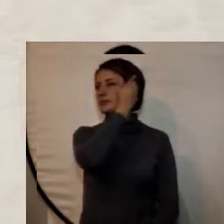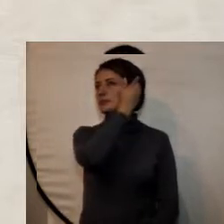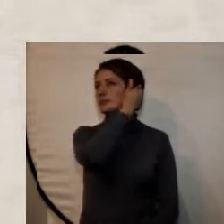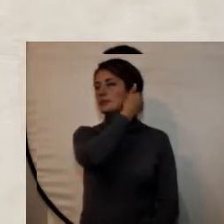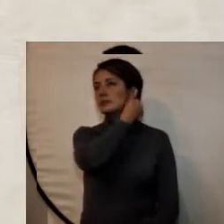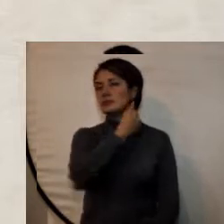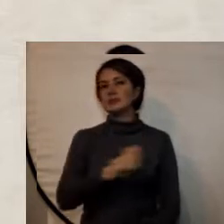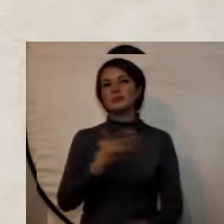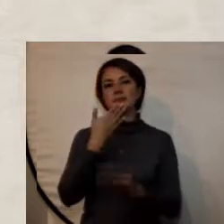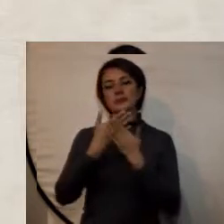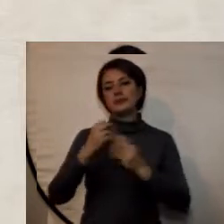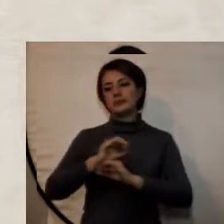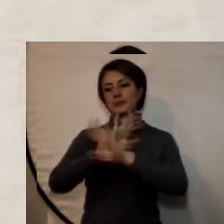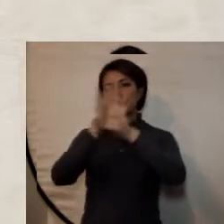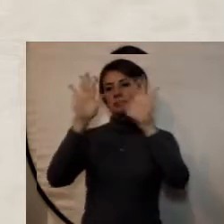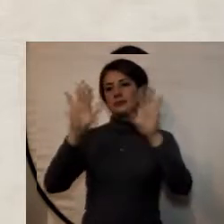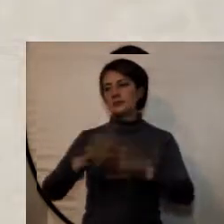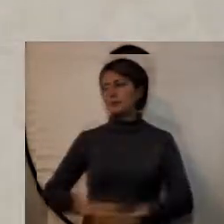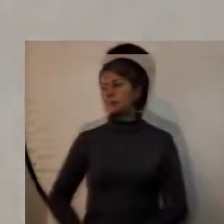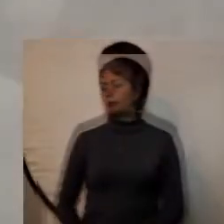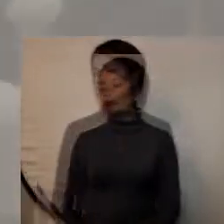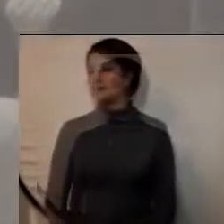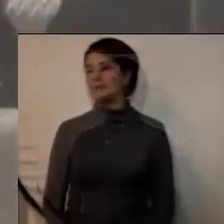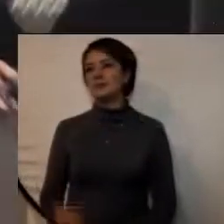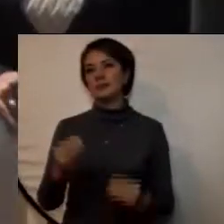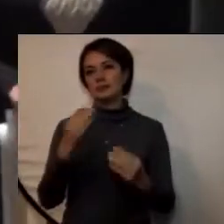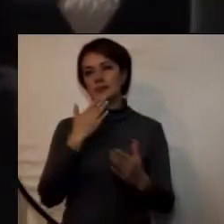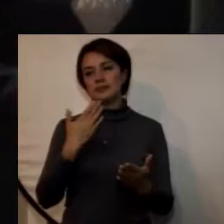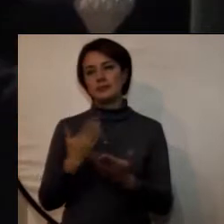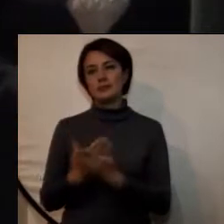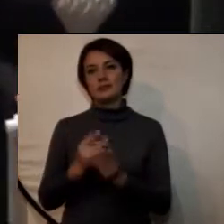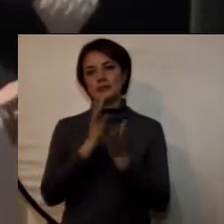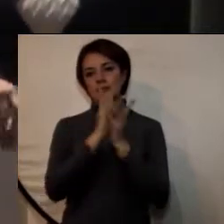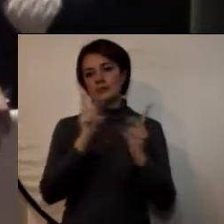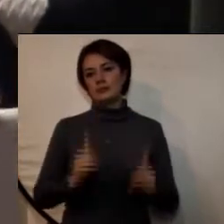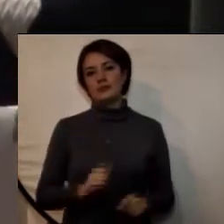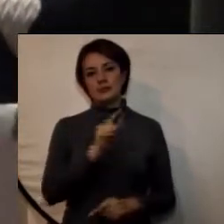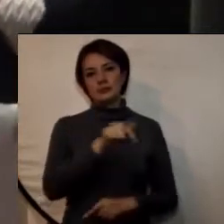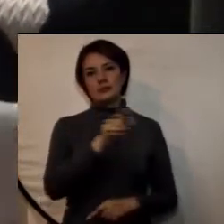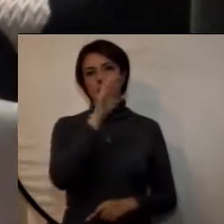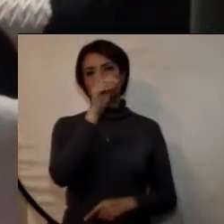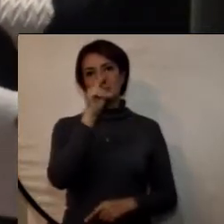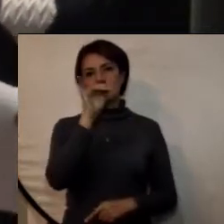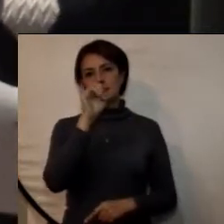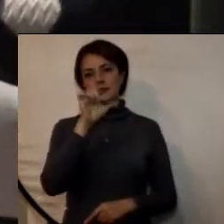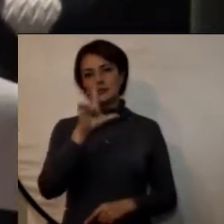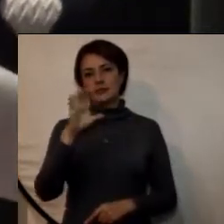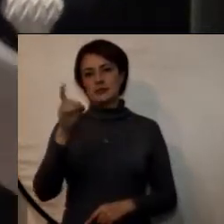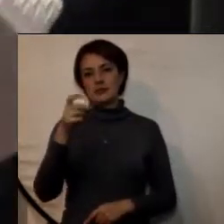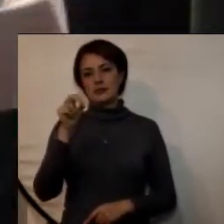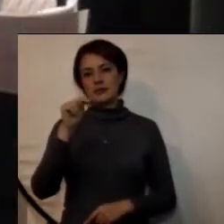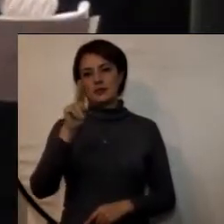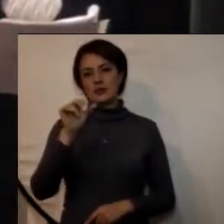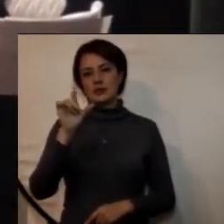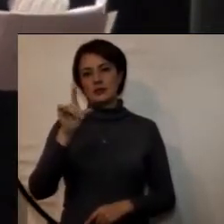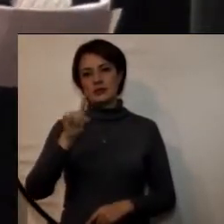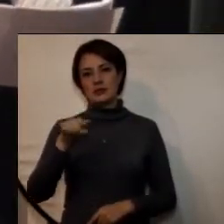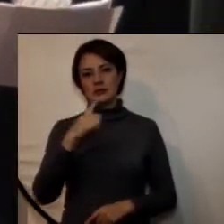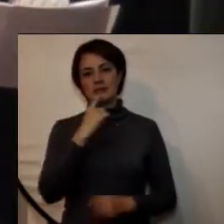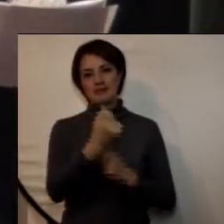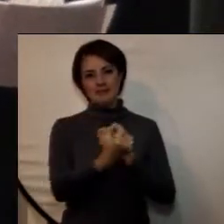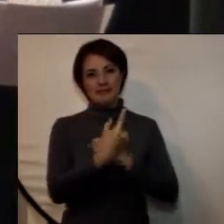Buenos días muchas gracias al estudiante Daniel González por la formulación de la pregunta